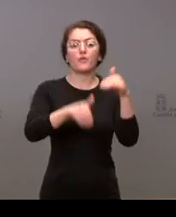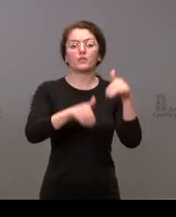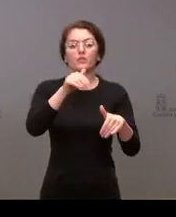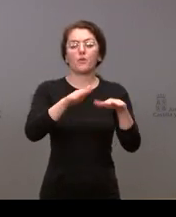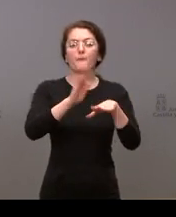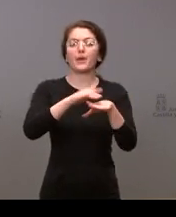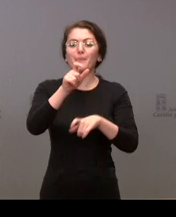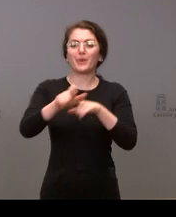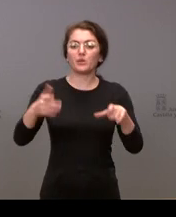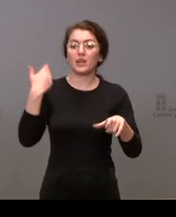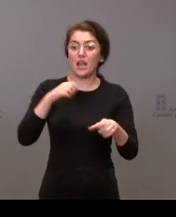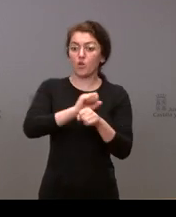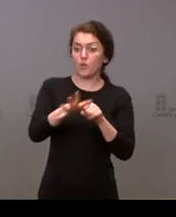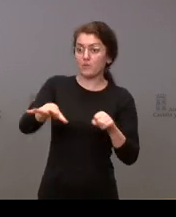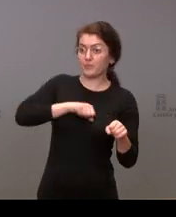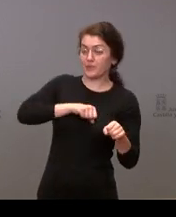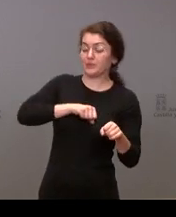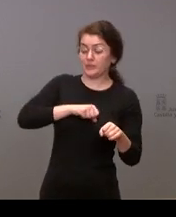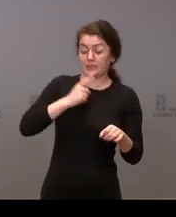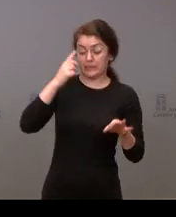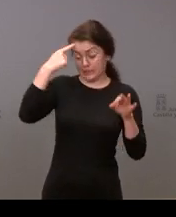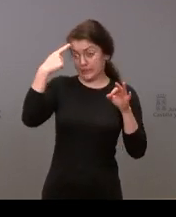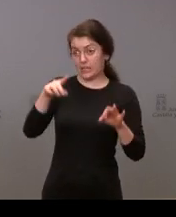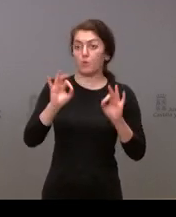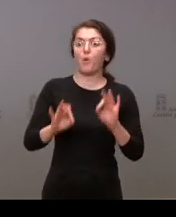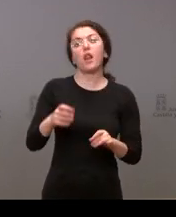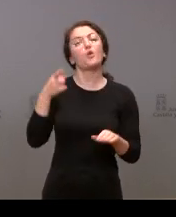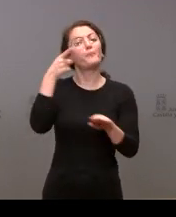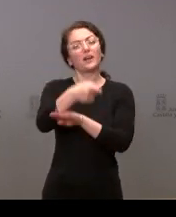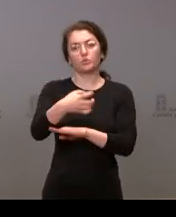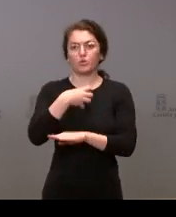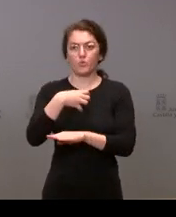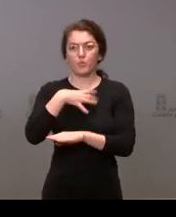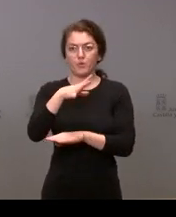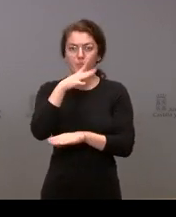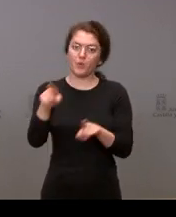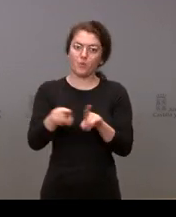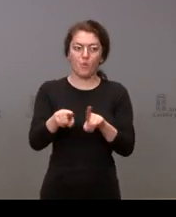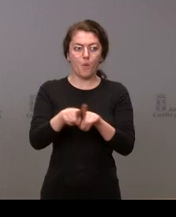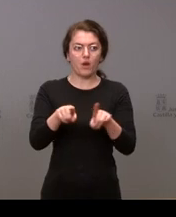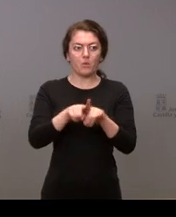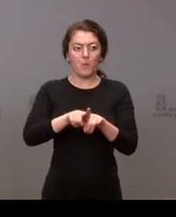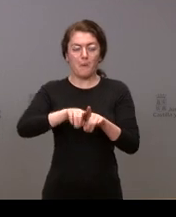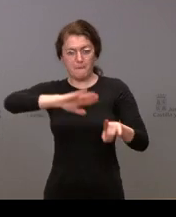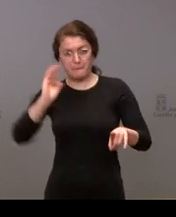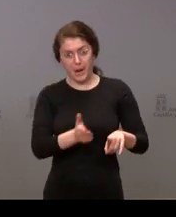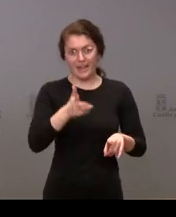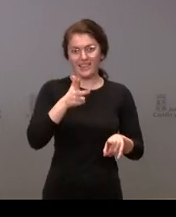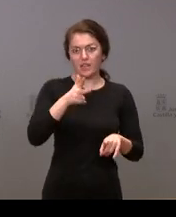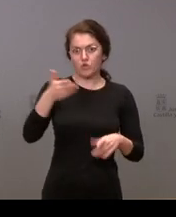no puede ser obligatorio porque sería afectar un derecho fundamental pero no sé si se han planteado